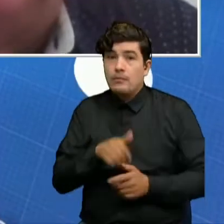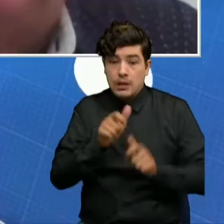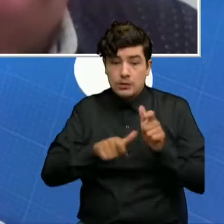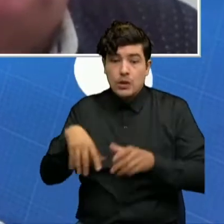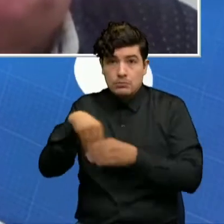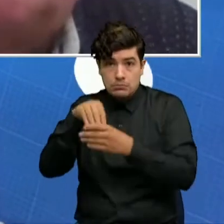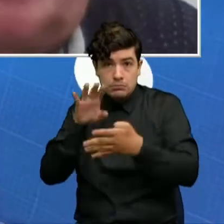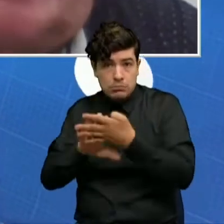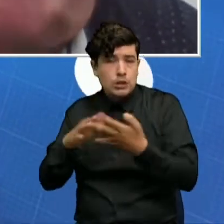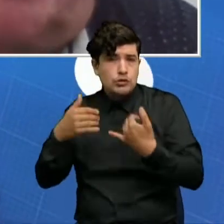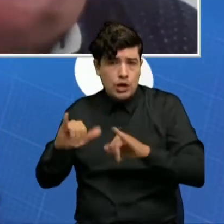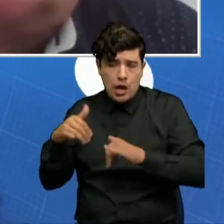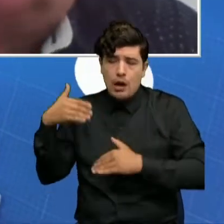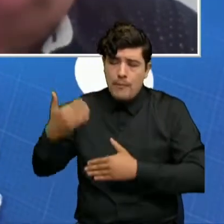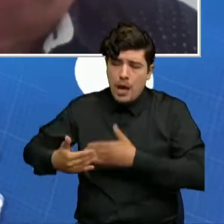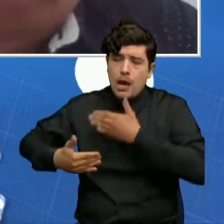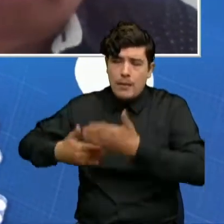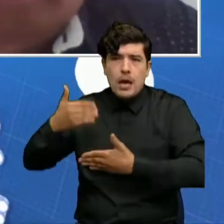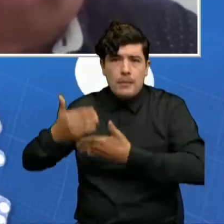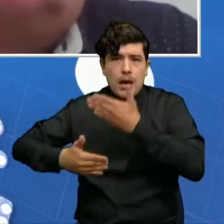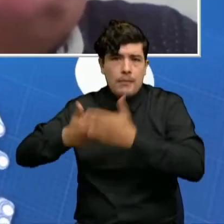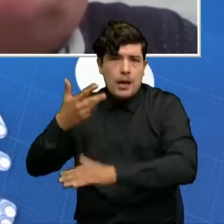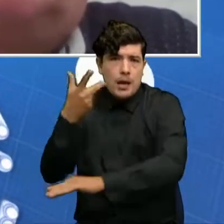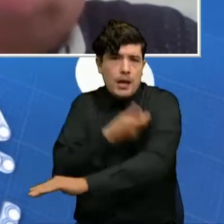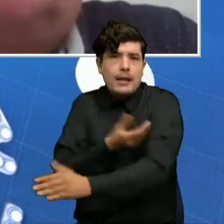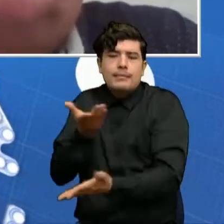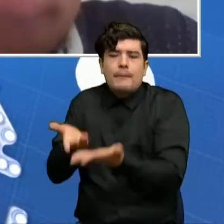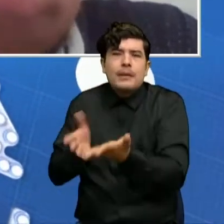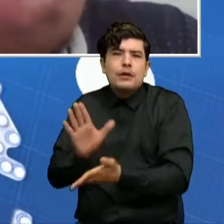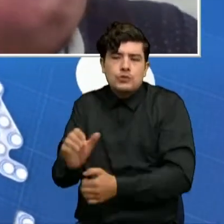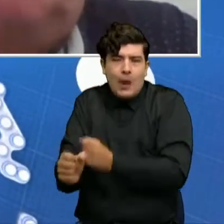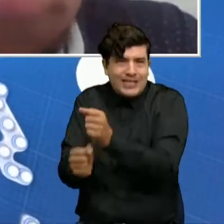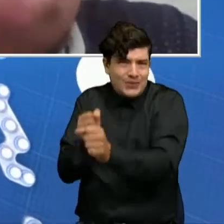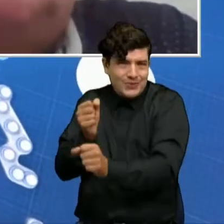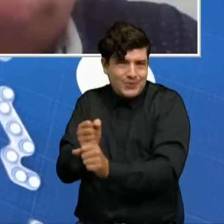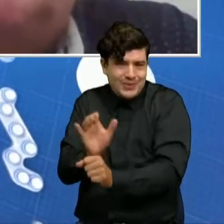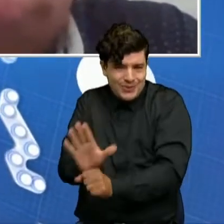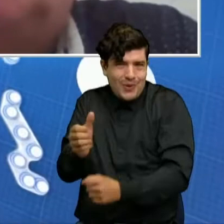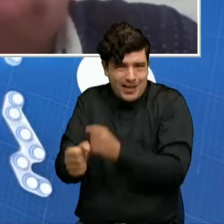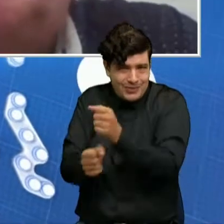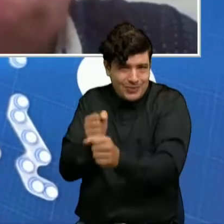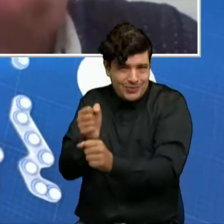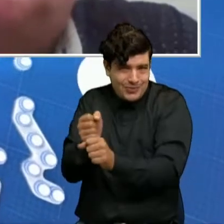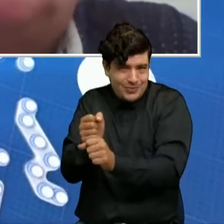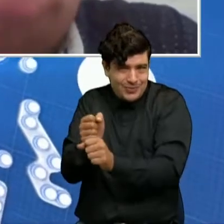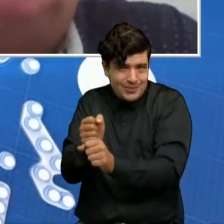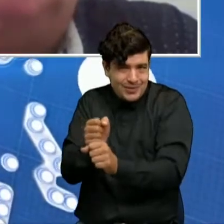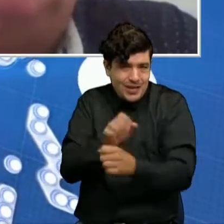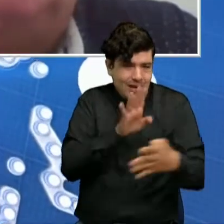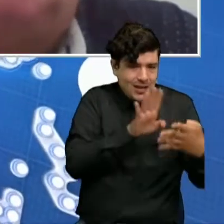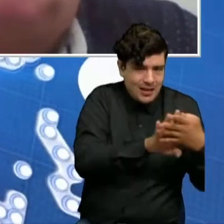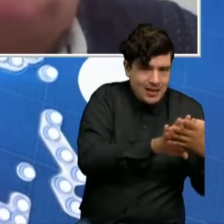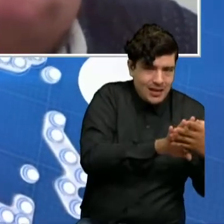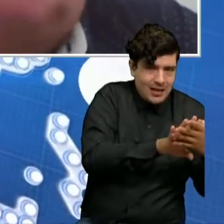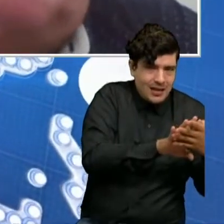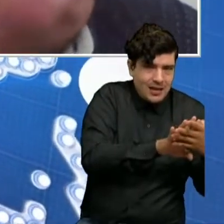vacunando en la medida de las priorizaciones de los mismos, las mismas que hay en la calle como tal, o sea,